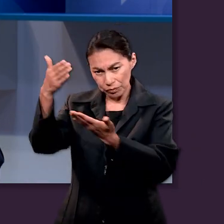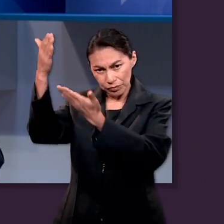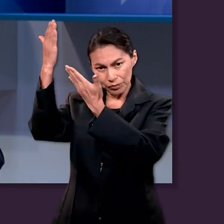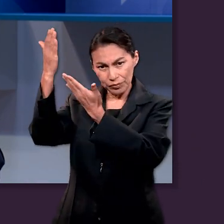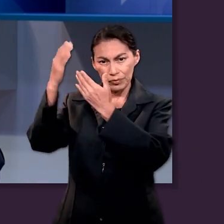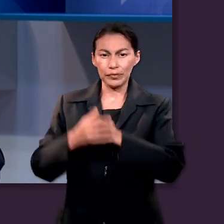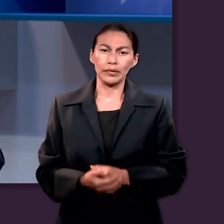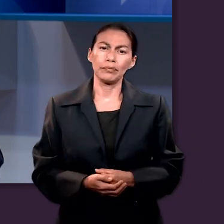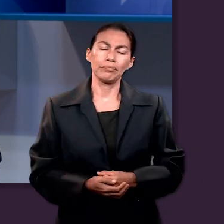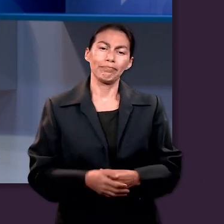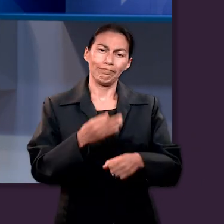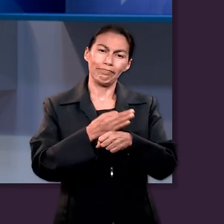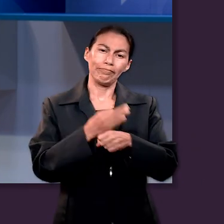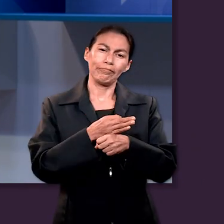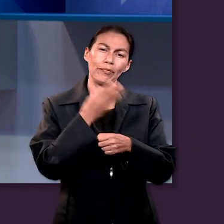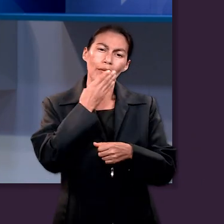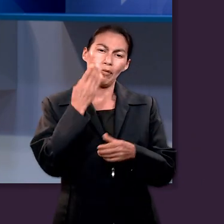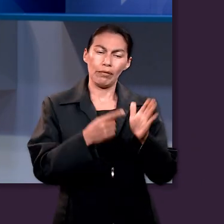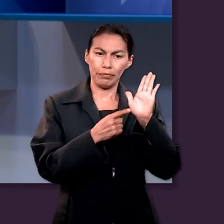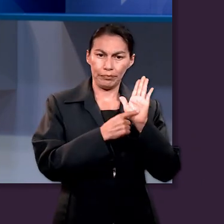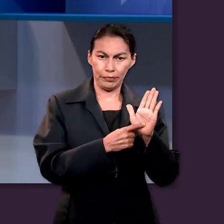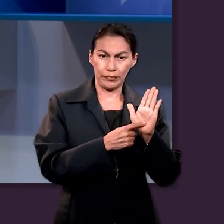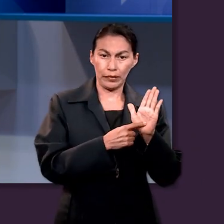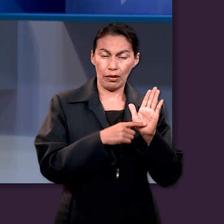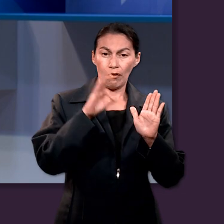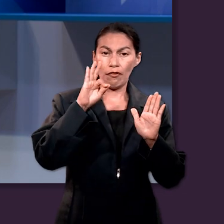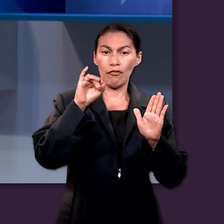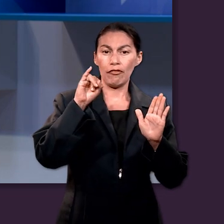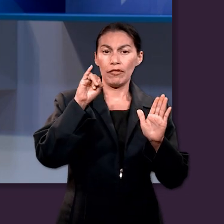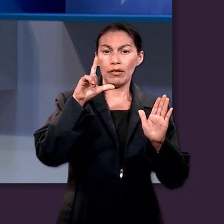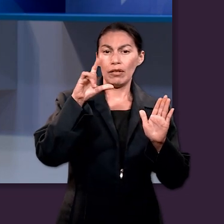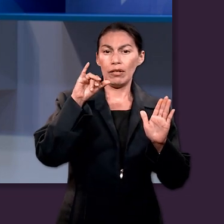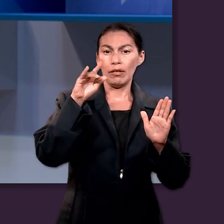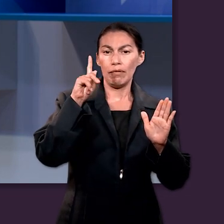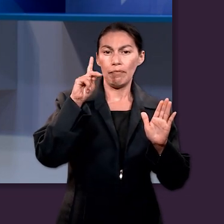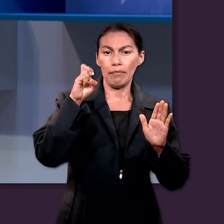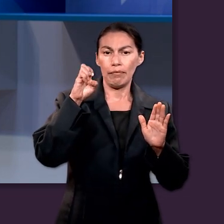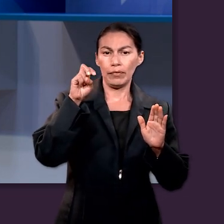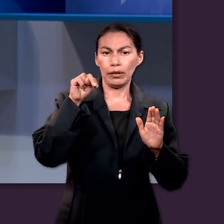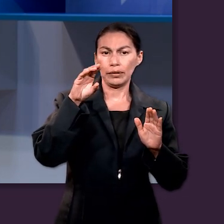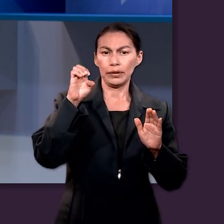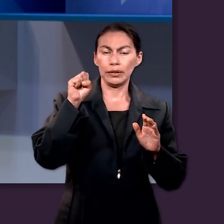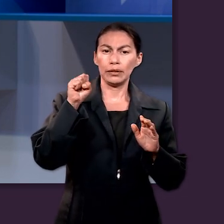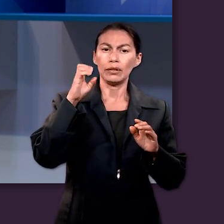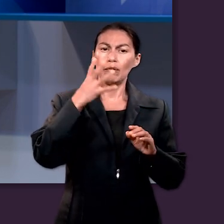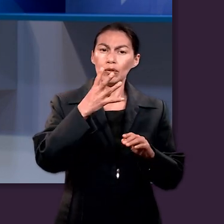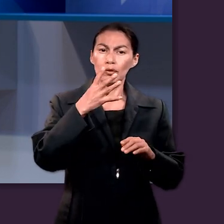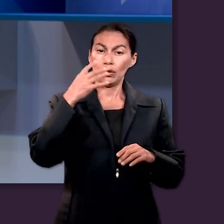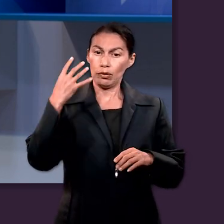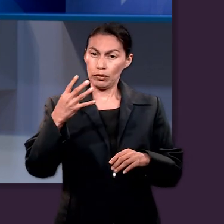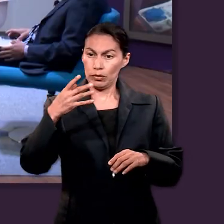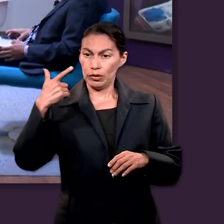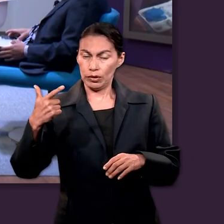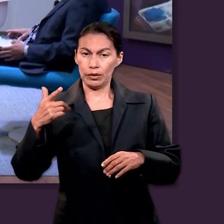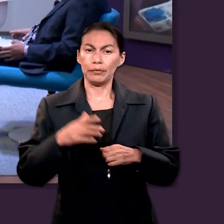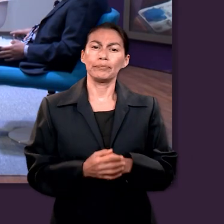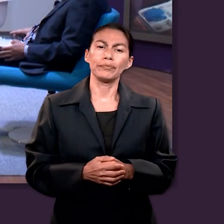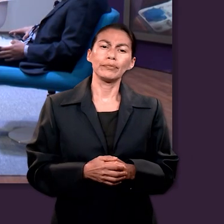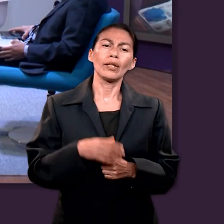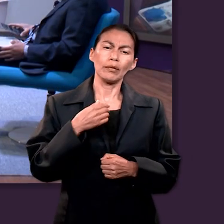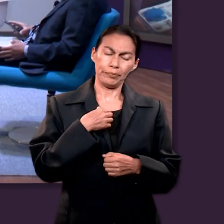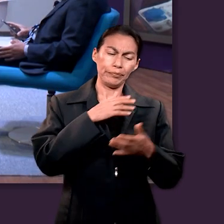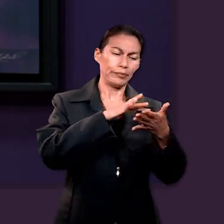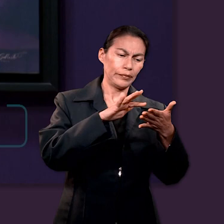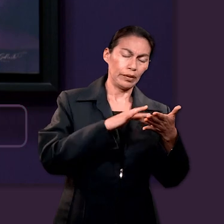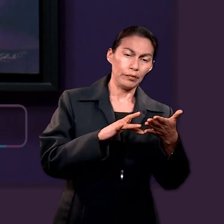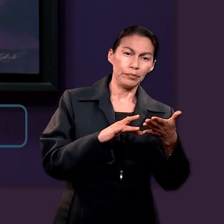analizar la primera sección estudiando qué dice Filipenses 4, del 4 al 7. Leo. Regocijaos